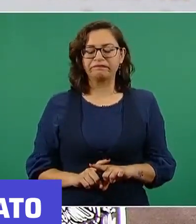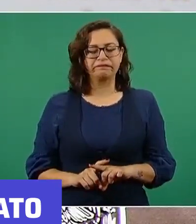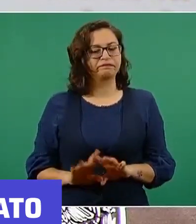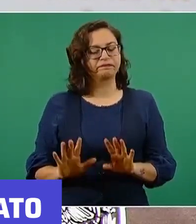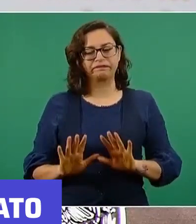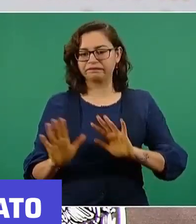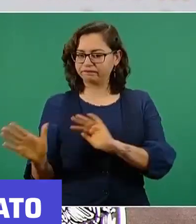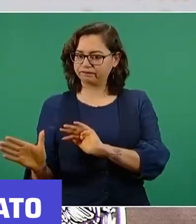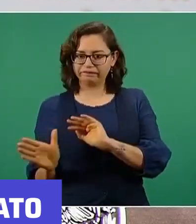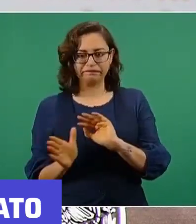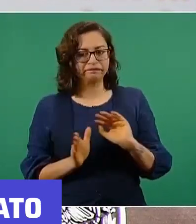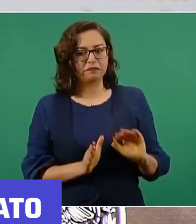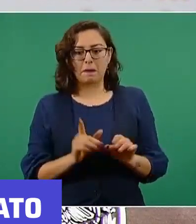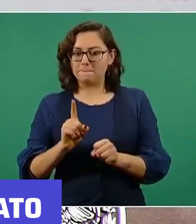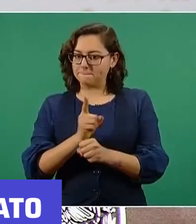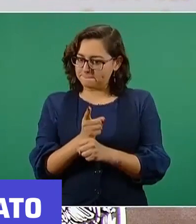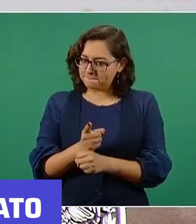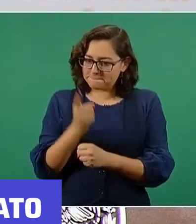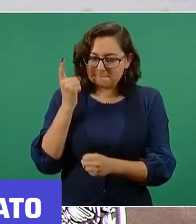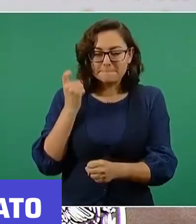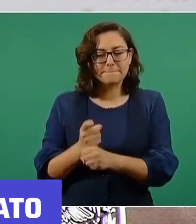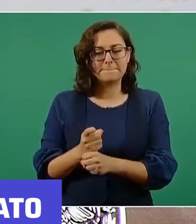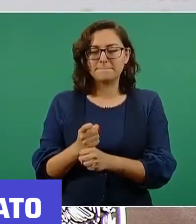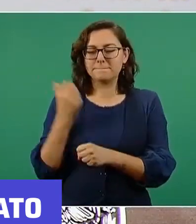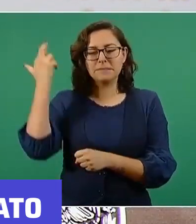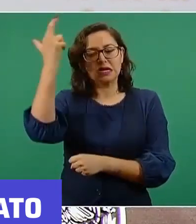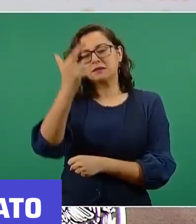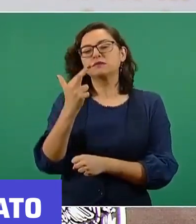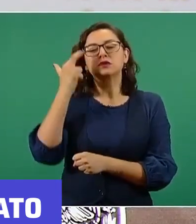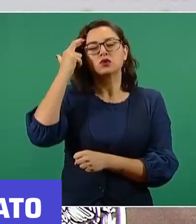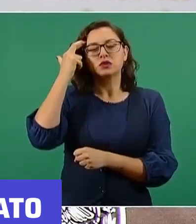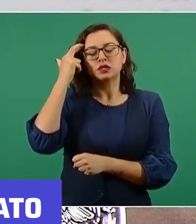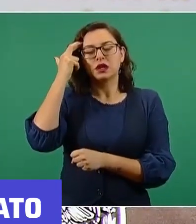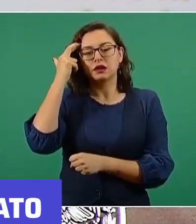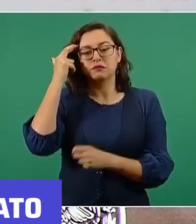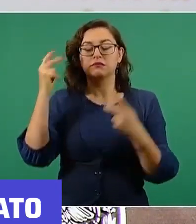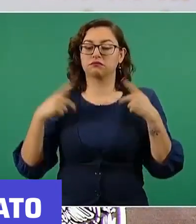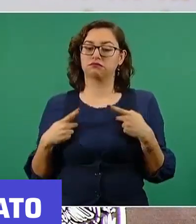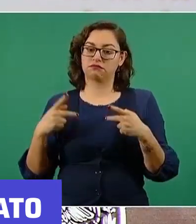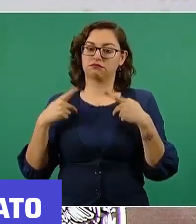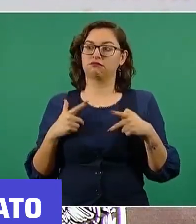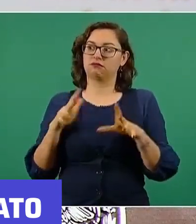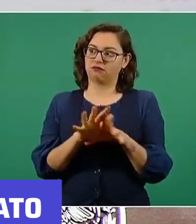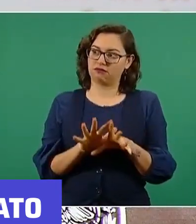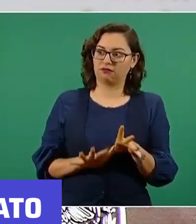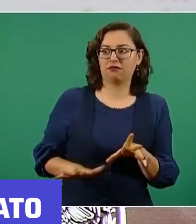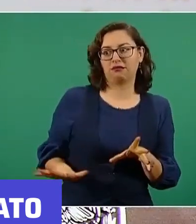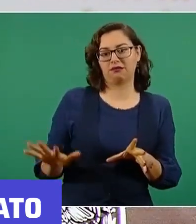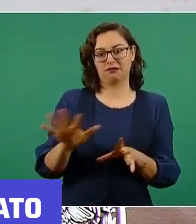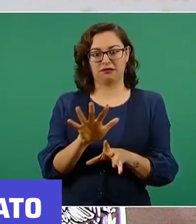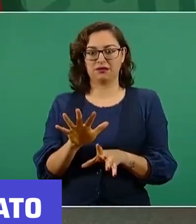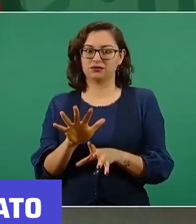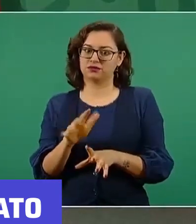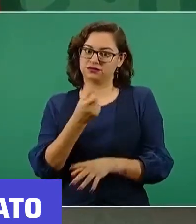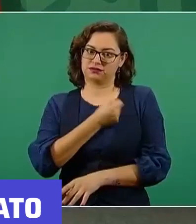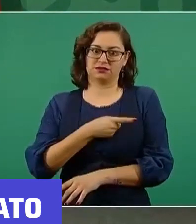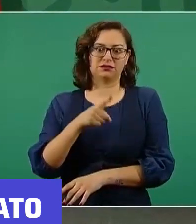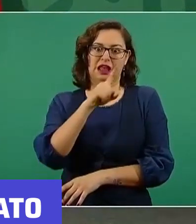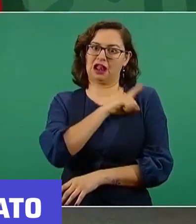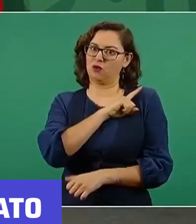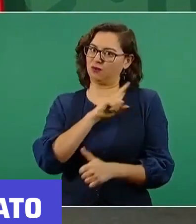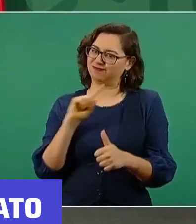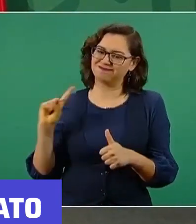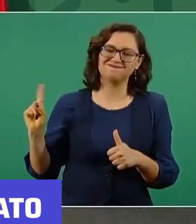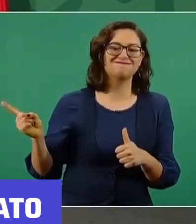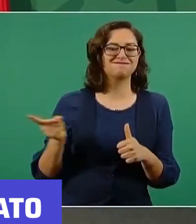está el interés general y en este caso el interés del pueblo y la salud